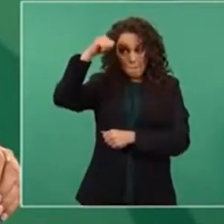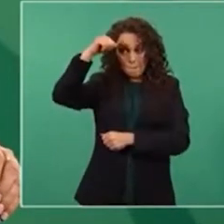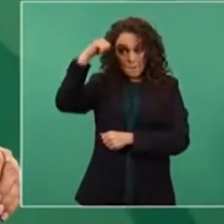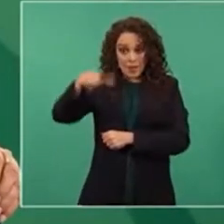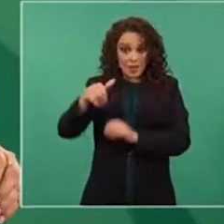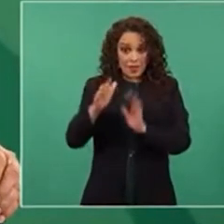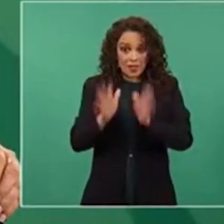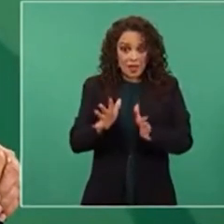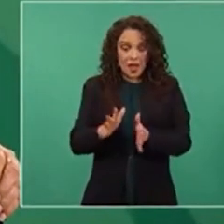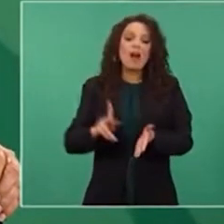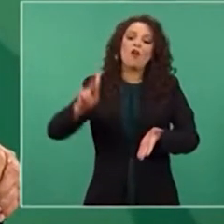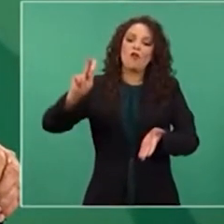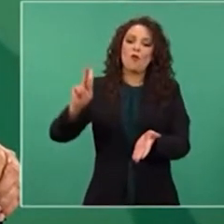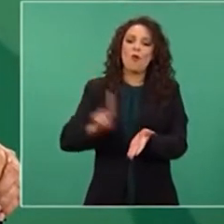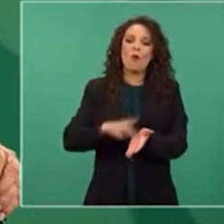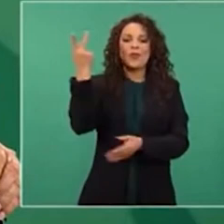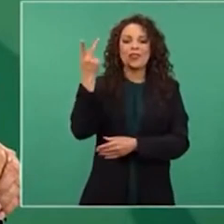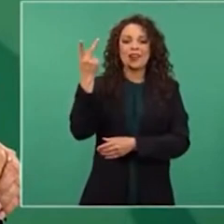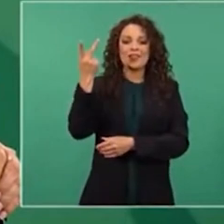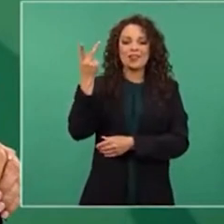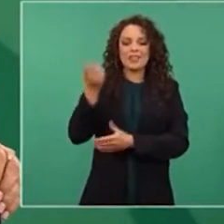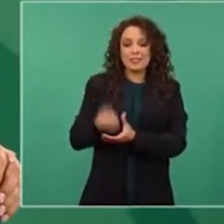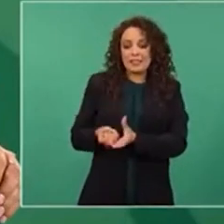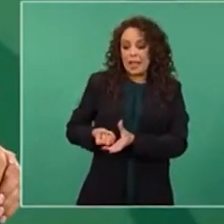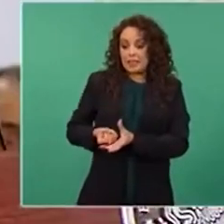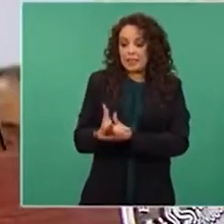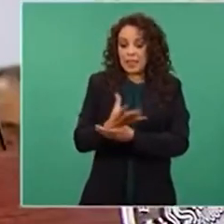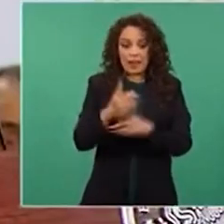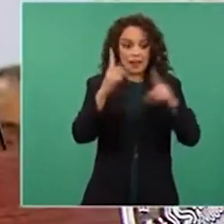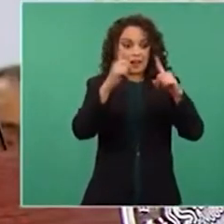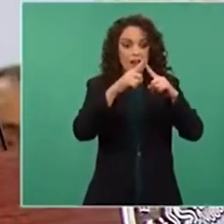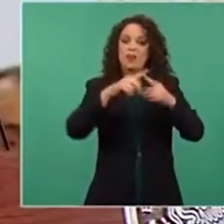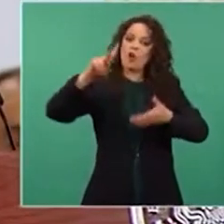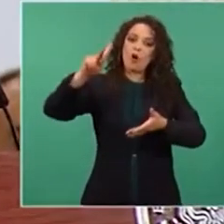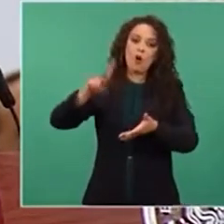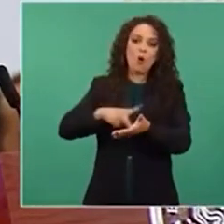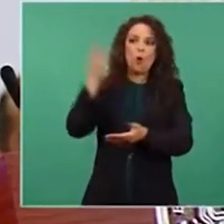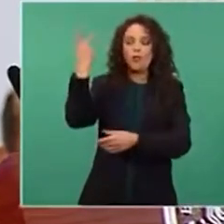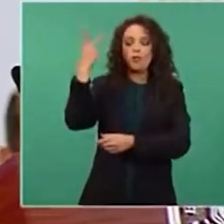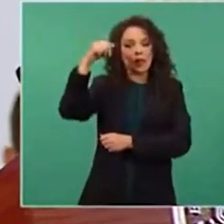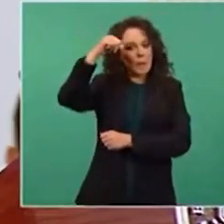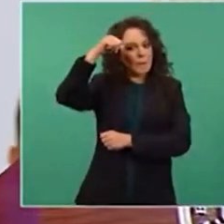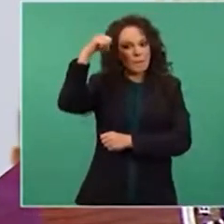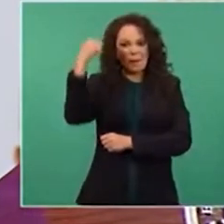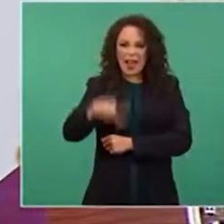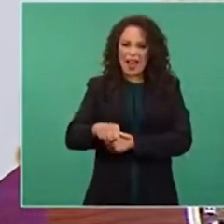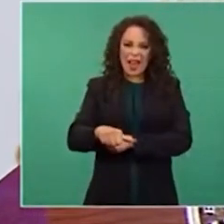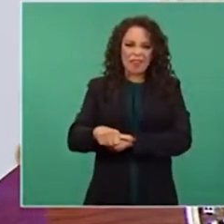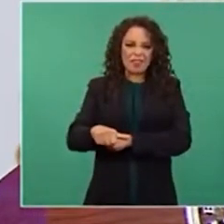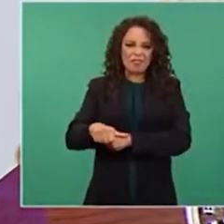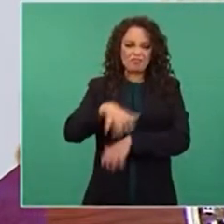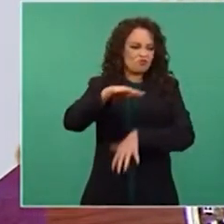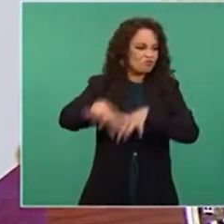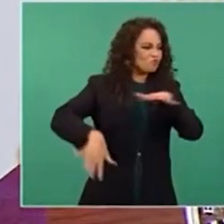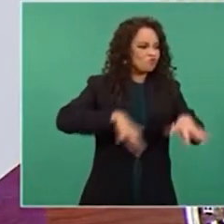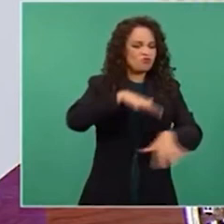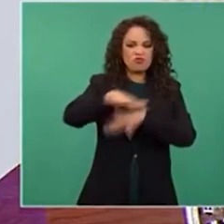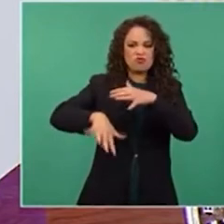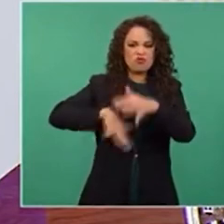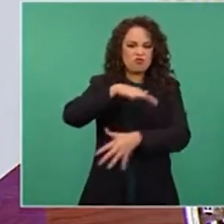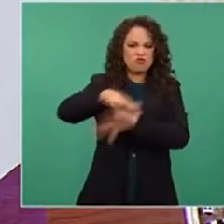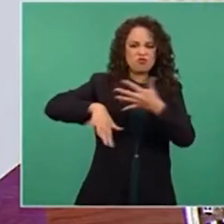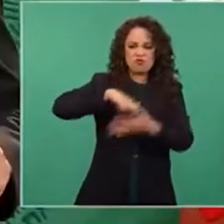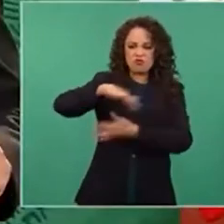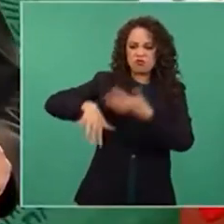Vuelven a pecar saliendo de la iglesia toda la semana. Vuelven el domingo otra vez a